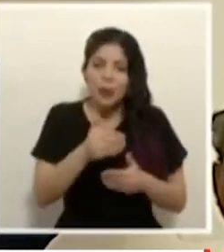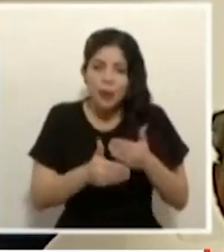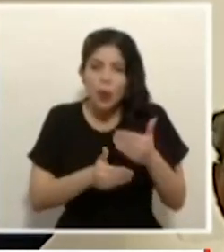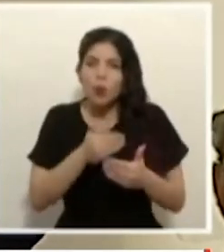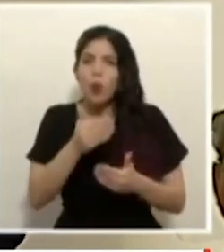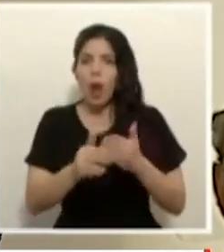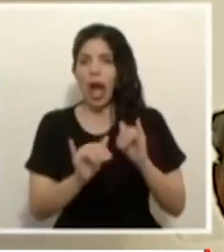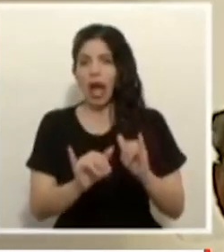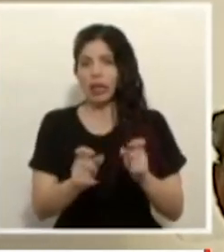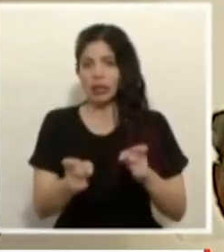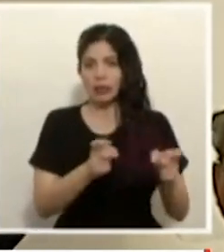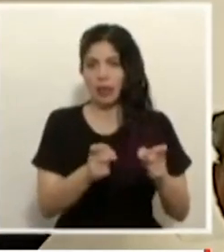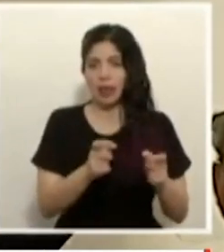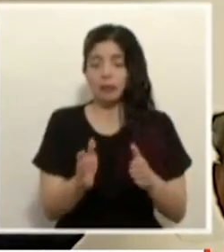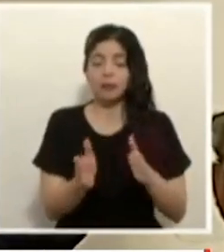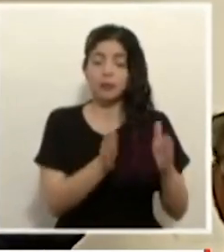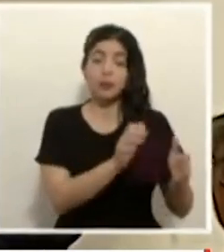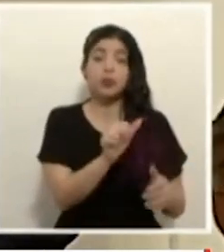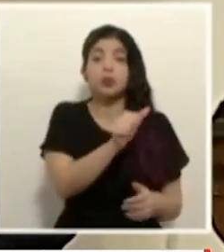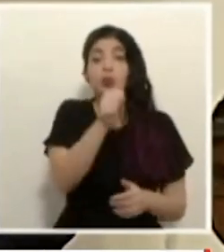hay otro ámbito de propuestas